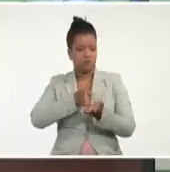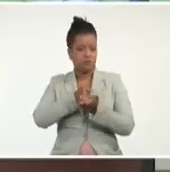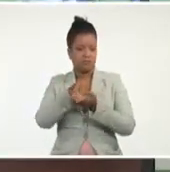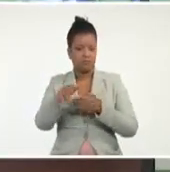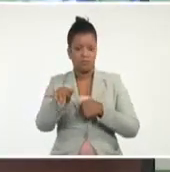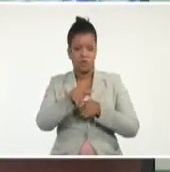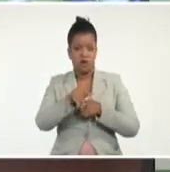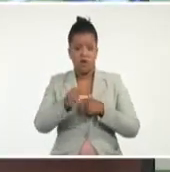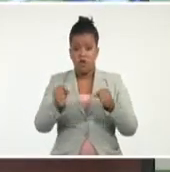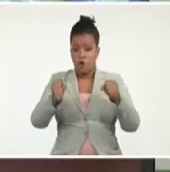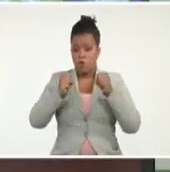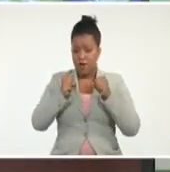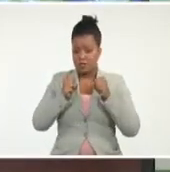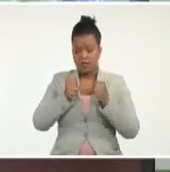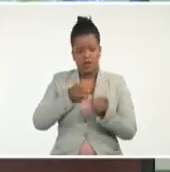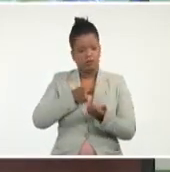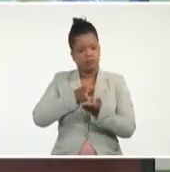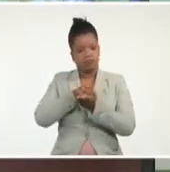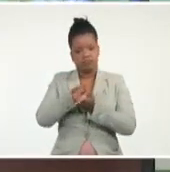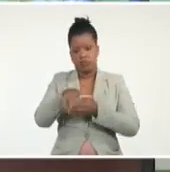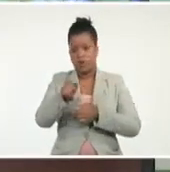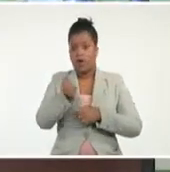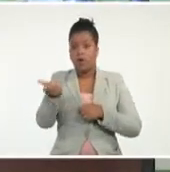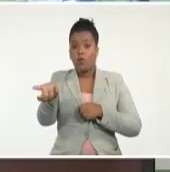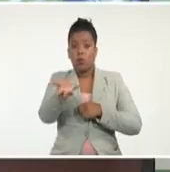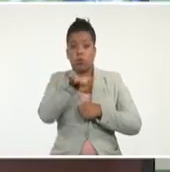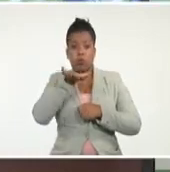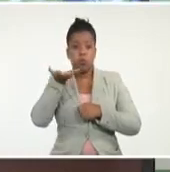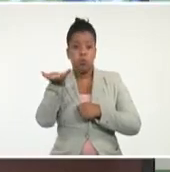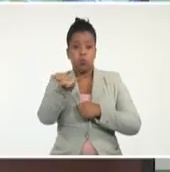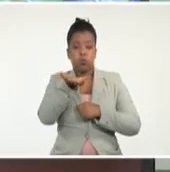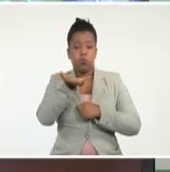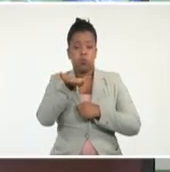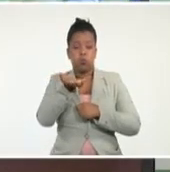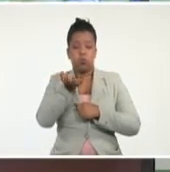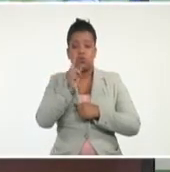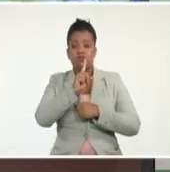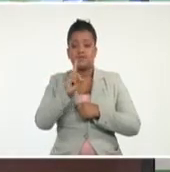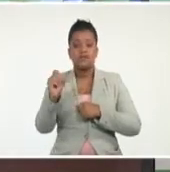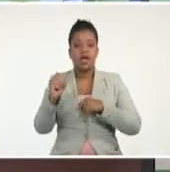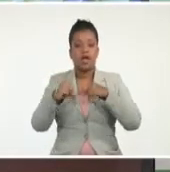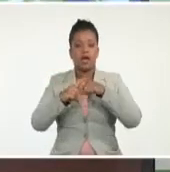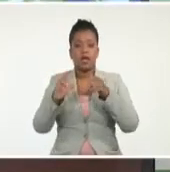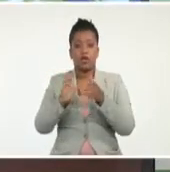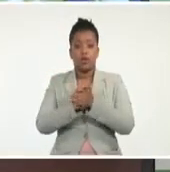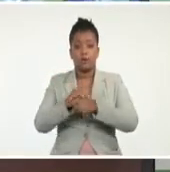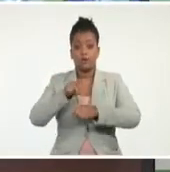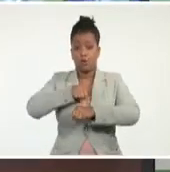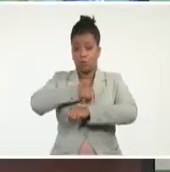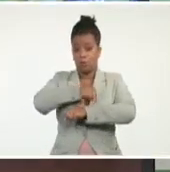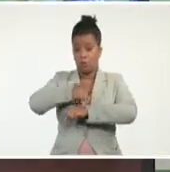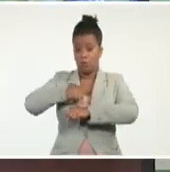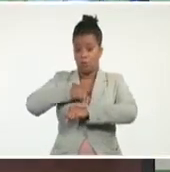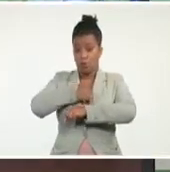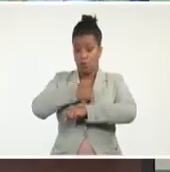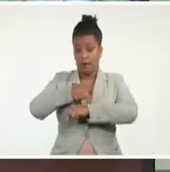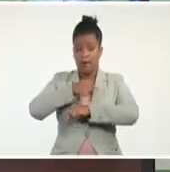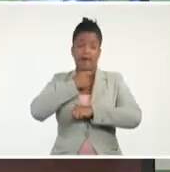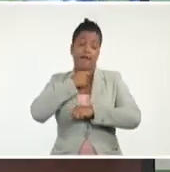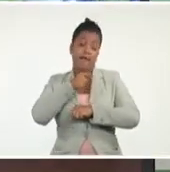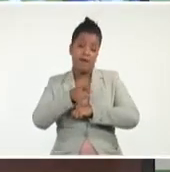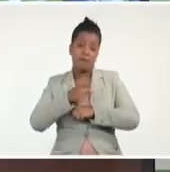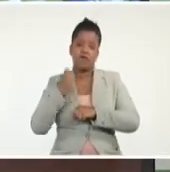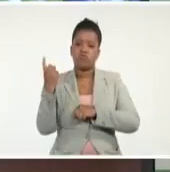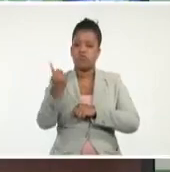intensidad tampoco. Vientos máximos sostenidos de 100 kilómetros por hora. Si fuera un huracán decíamos en zonas